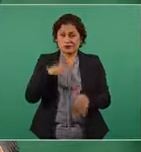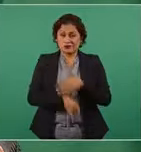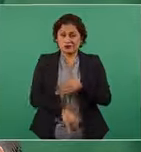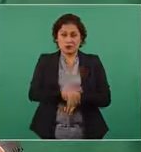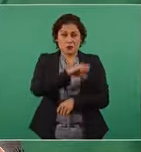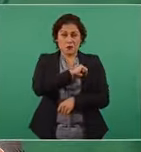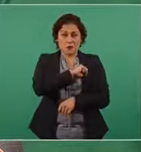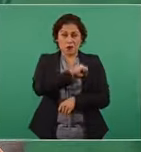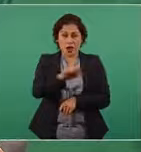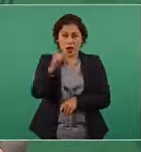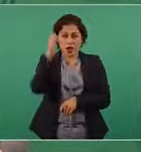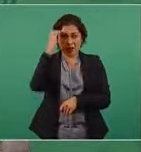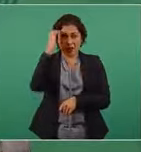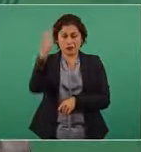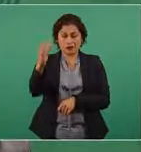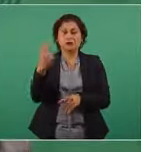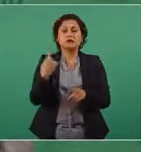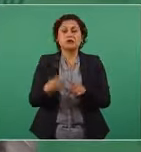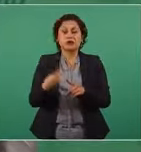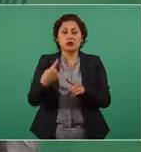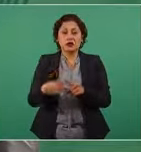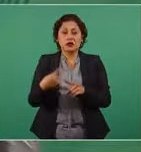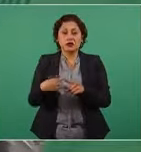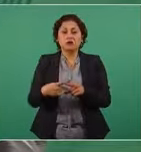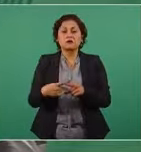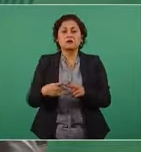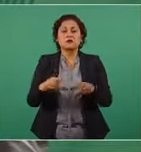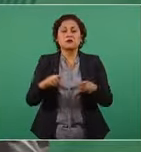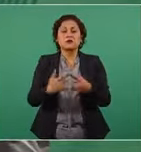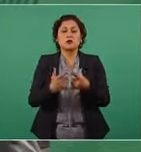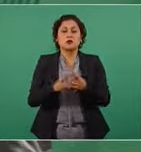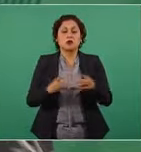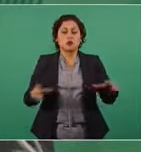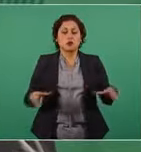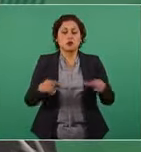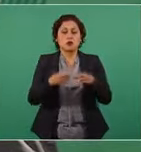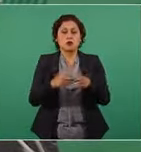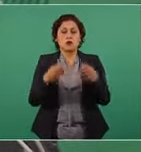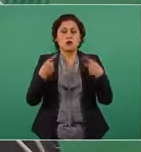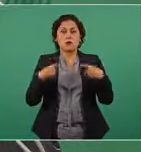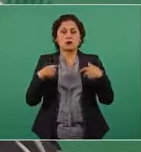la oligarquía del país